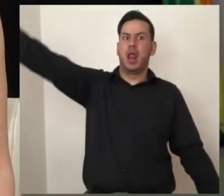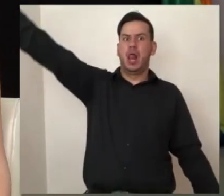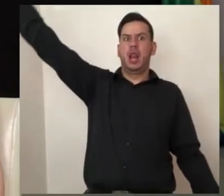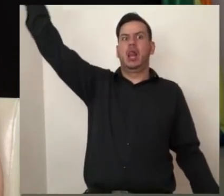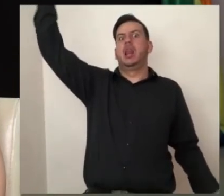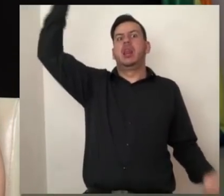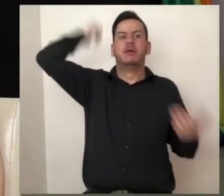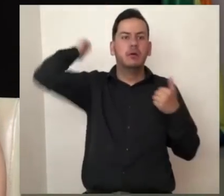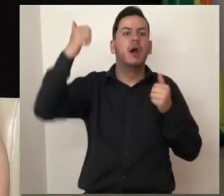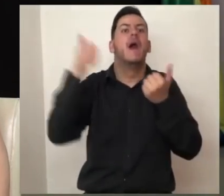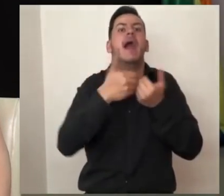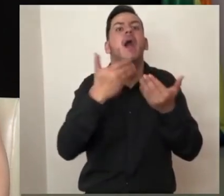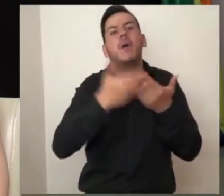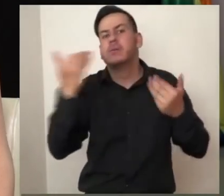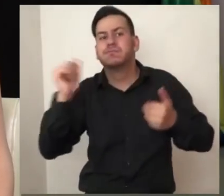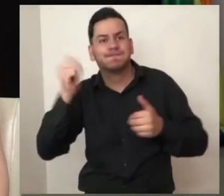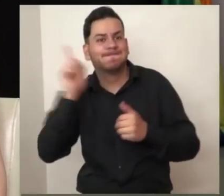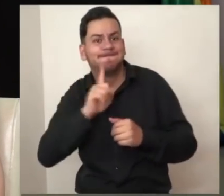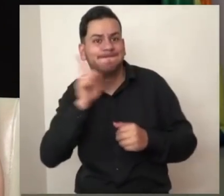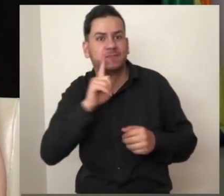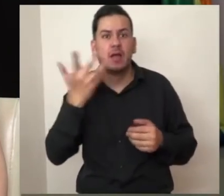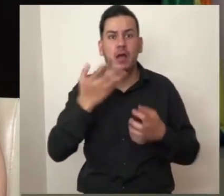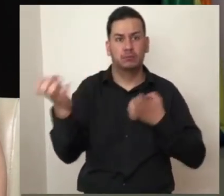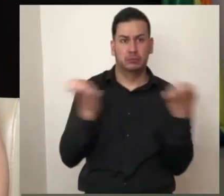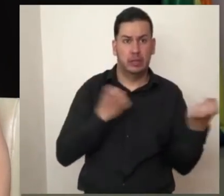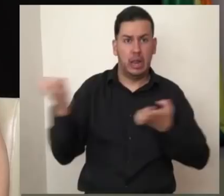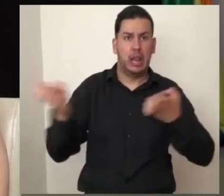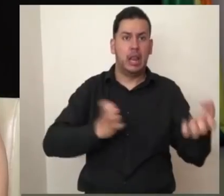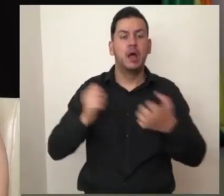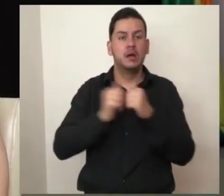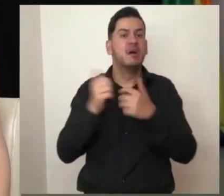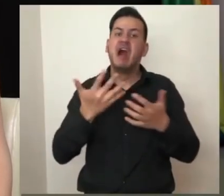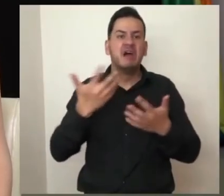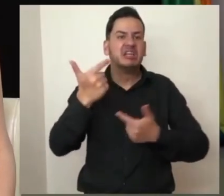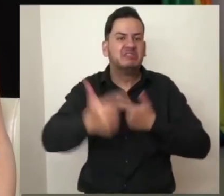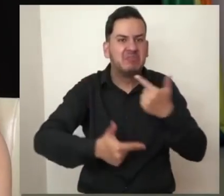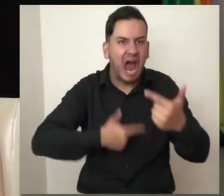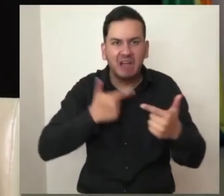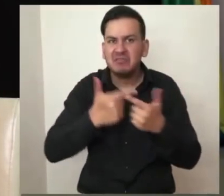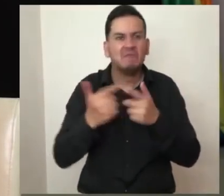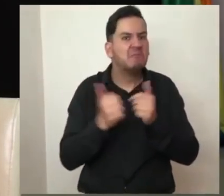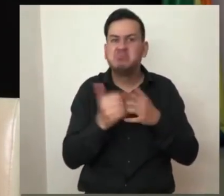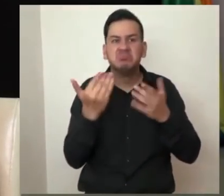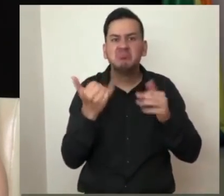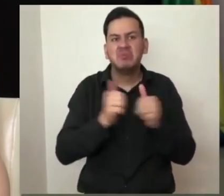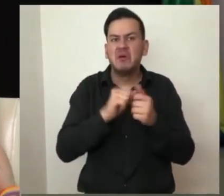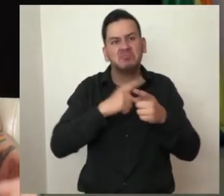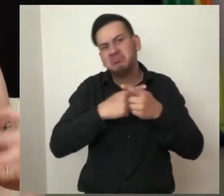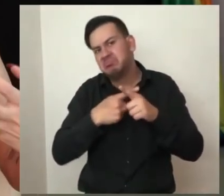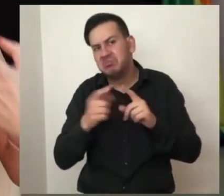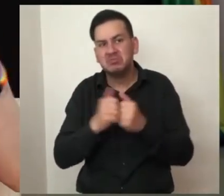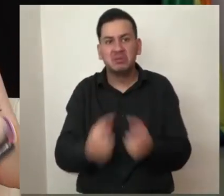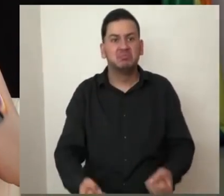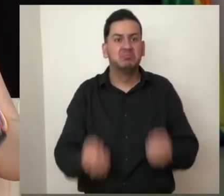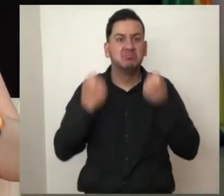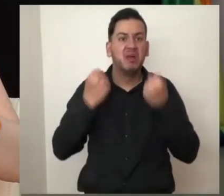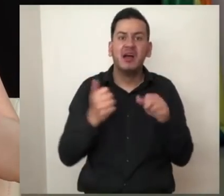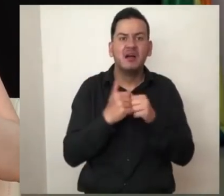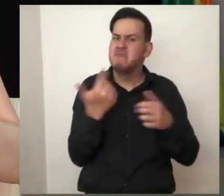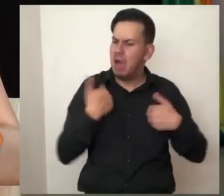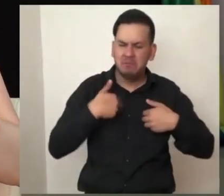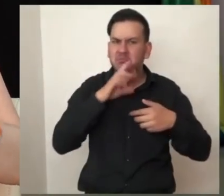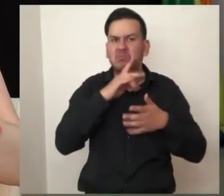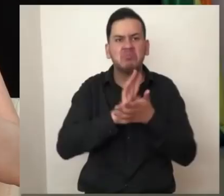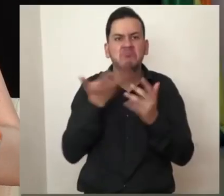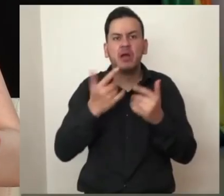Johansson haciendo el papel de la chica consciente de su rutina de ejercicio, pero que a falta de tener un gimnasio donde ir, reemplaza las pesas aeróbicas con el peso de nuestra